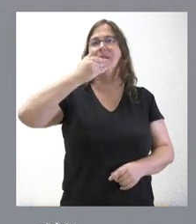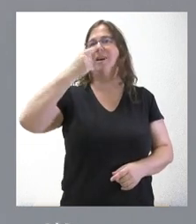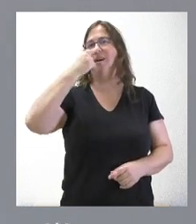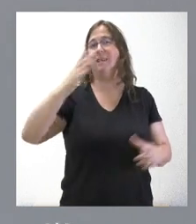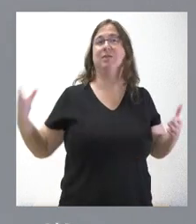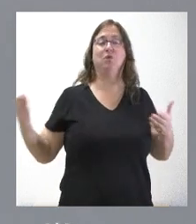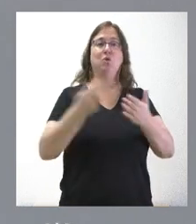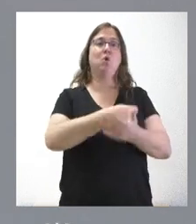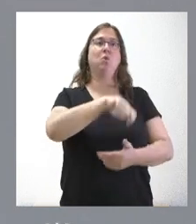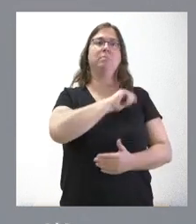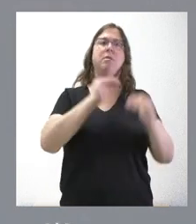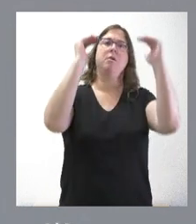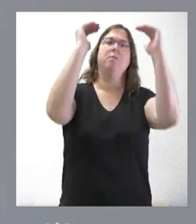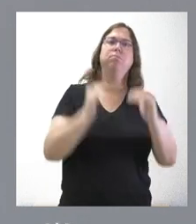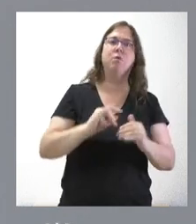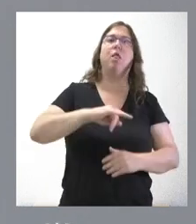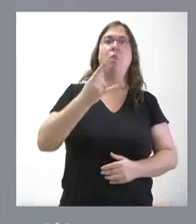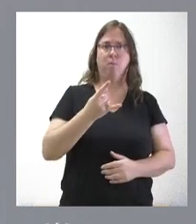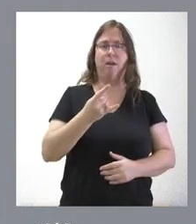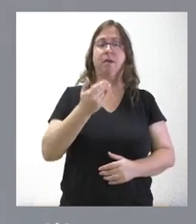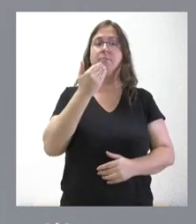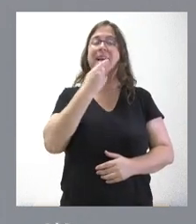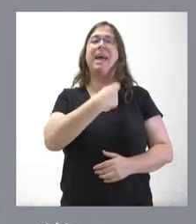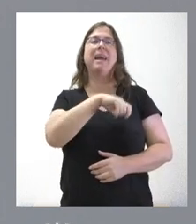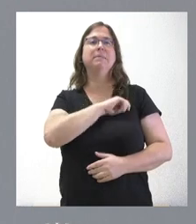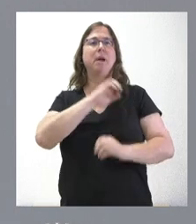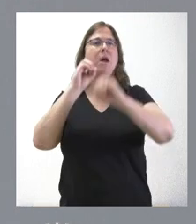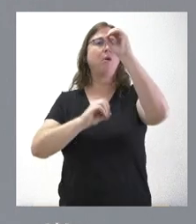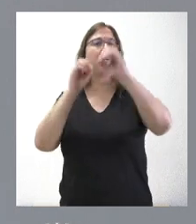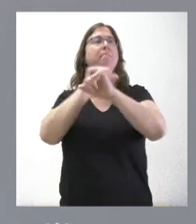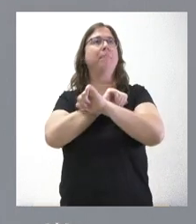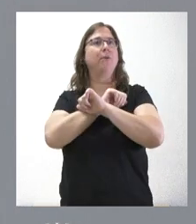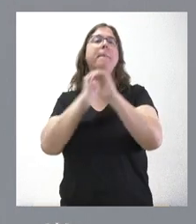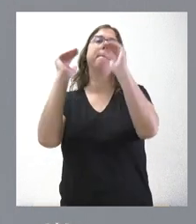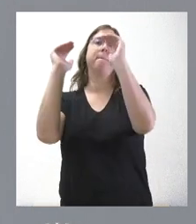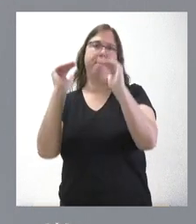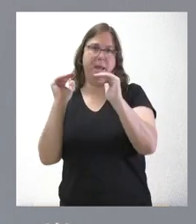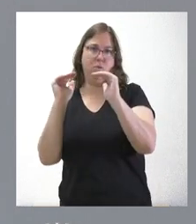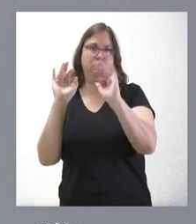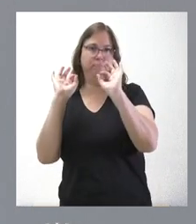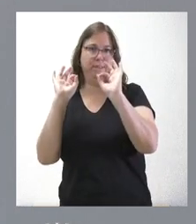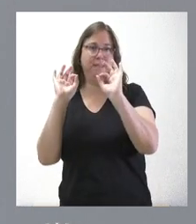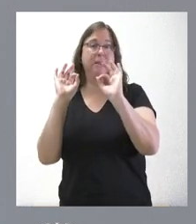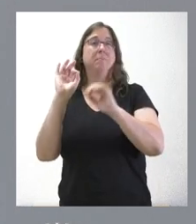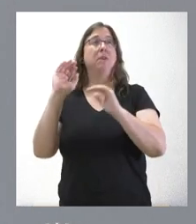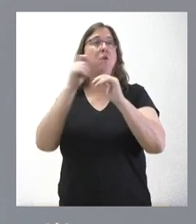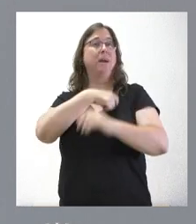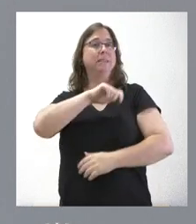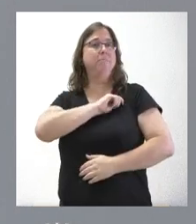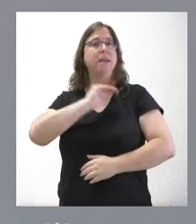conjunto nacional. En España la tasa de paro bajó, pero la bajada del paro es de 5